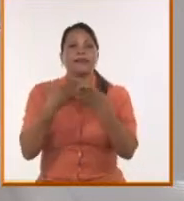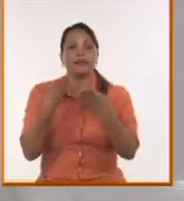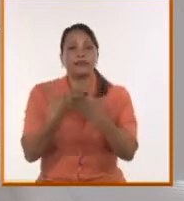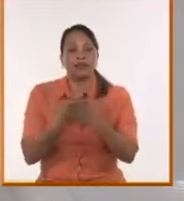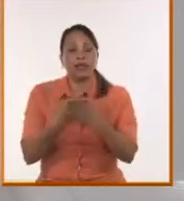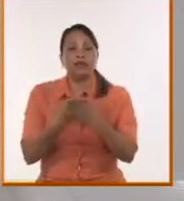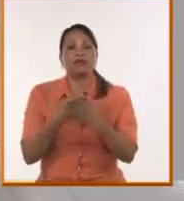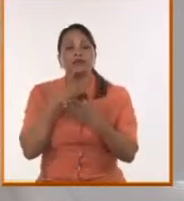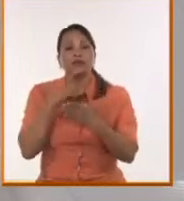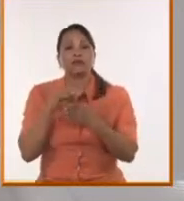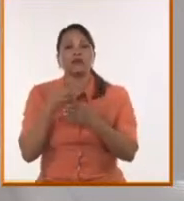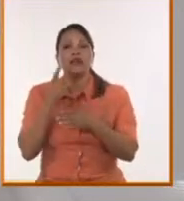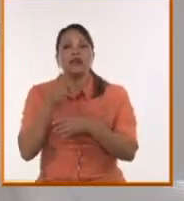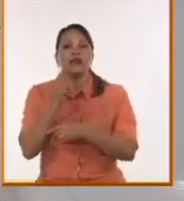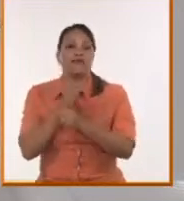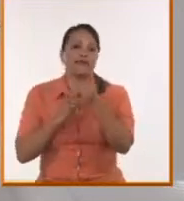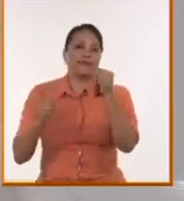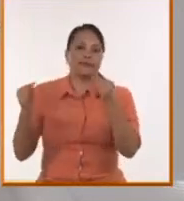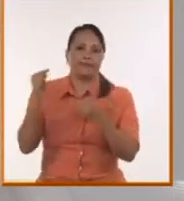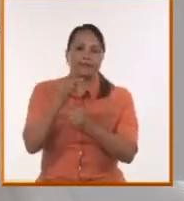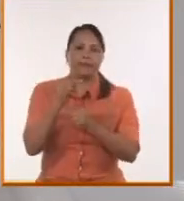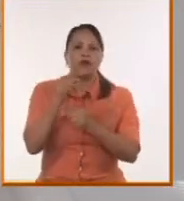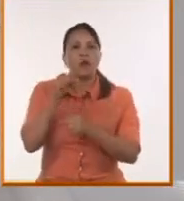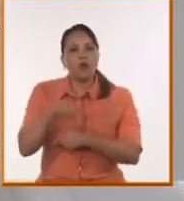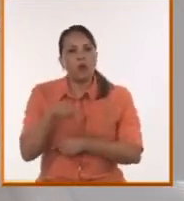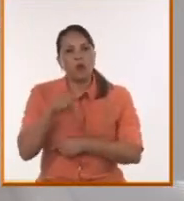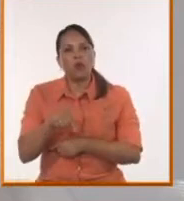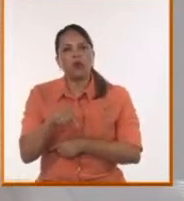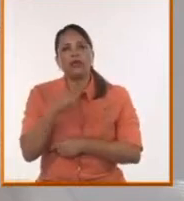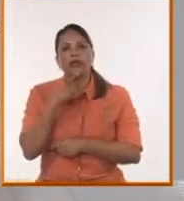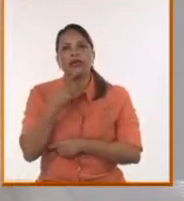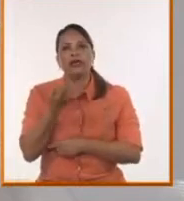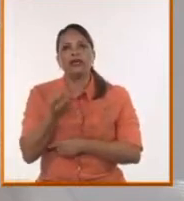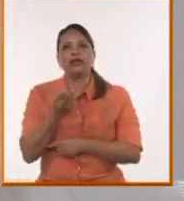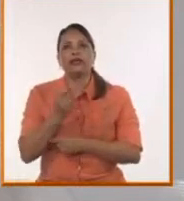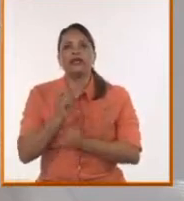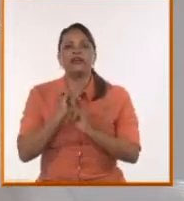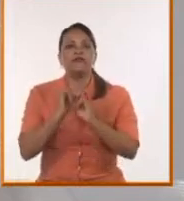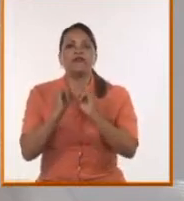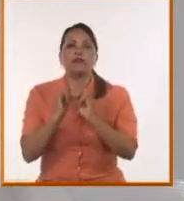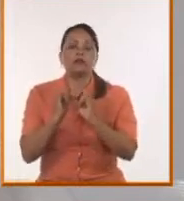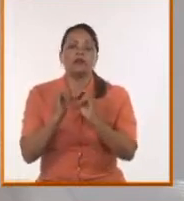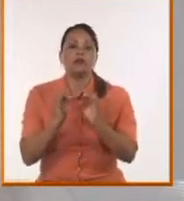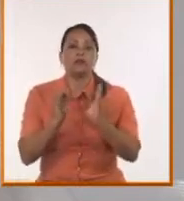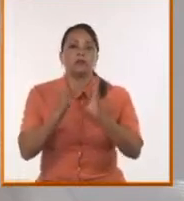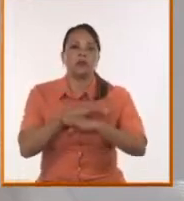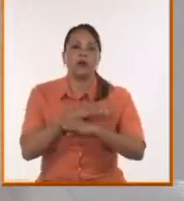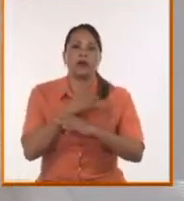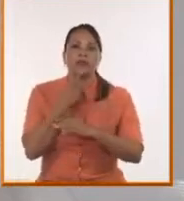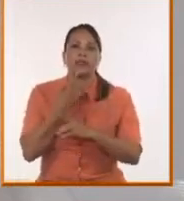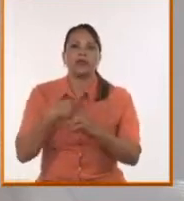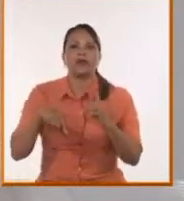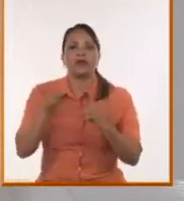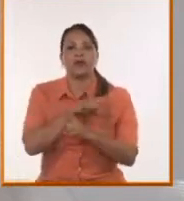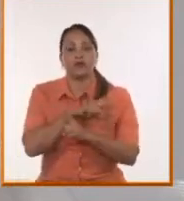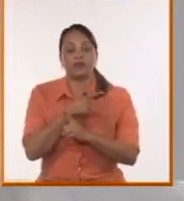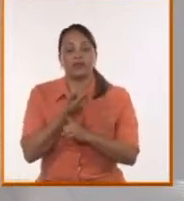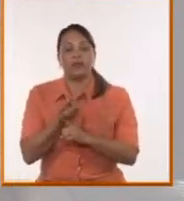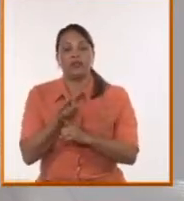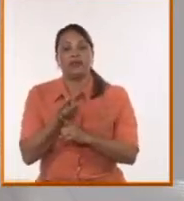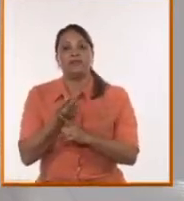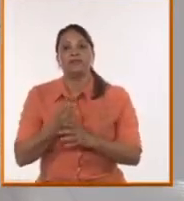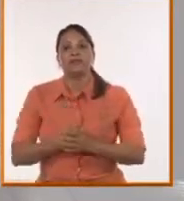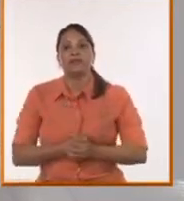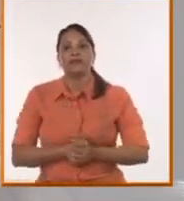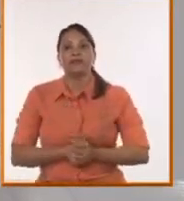espectro, con el cual hoy actualmente están llevando a cabo campañas de desinformación. Hay que decirlo, no se les ha tocado un pelo a todos esos empresarios y